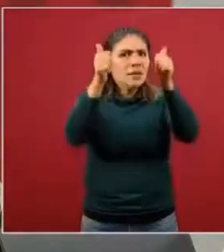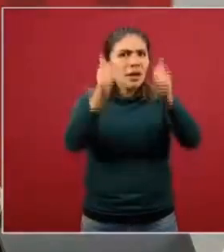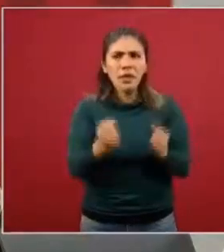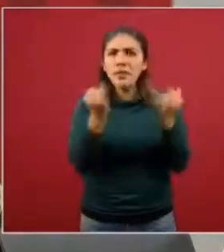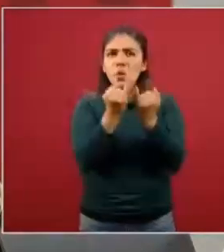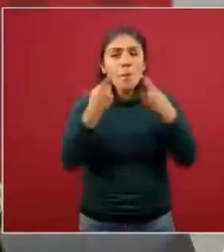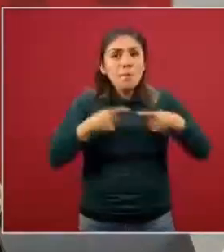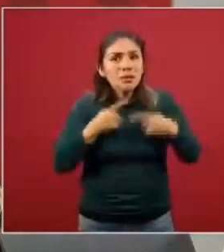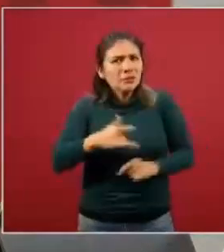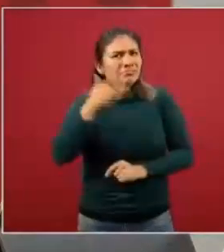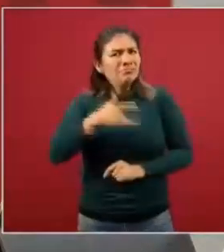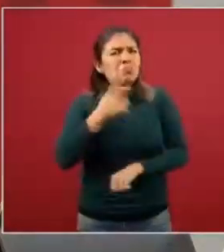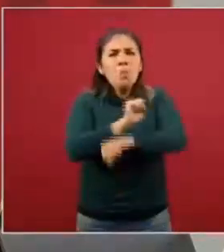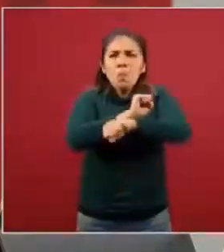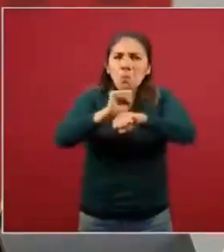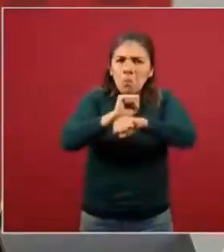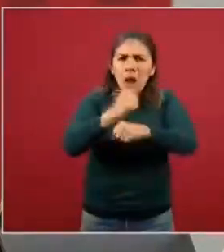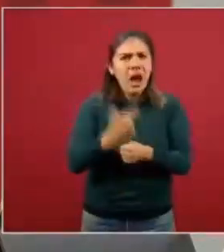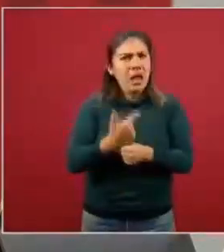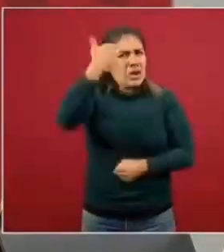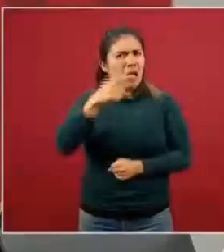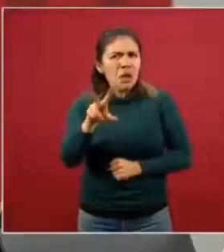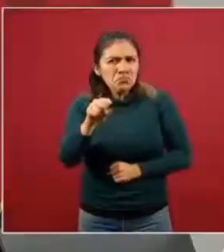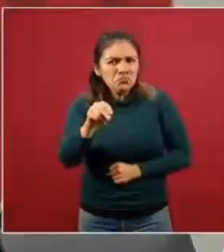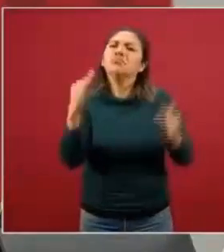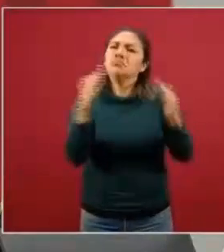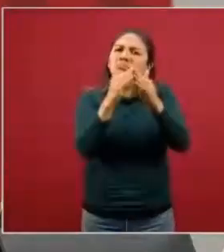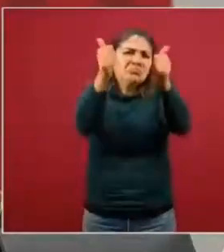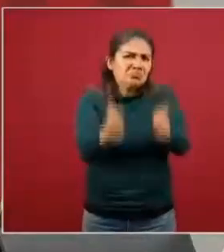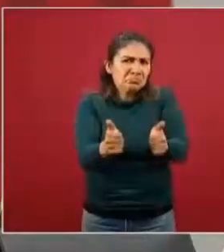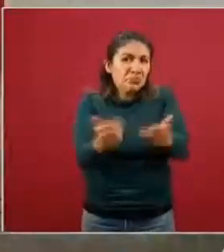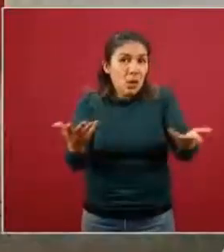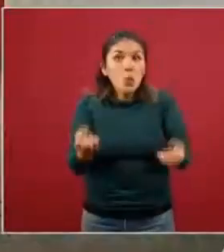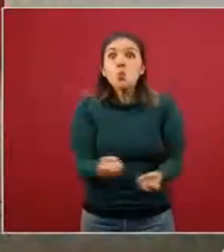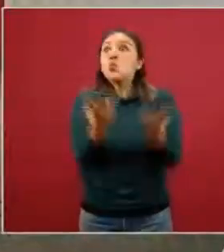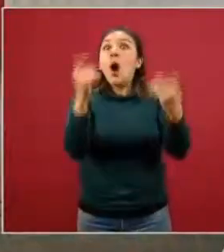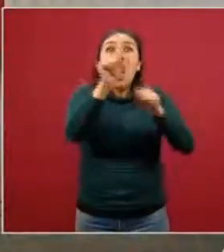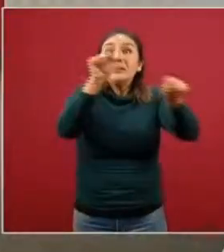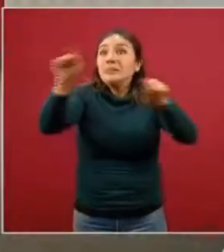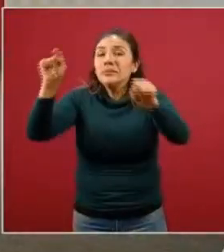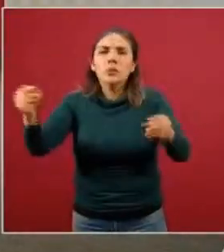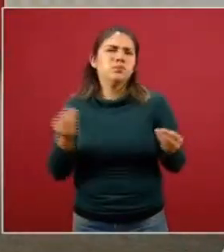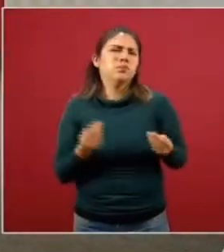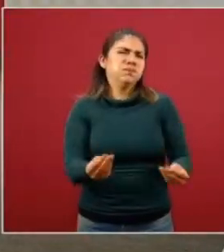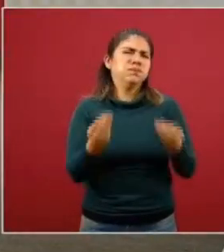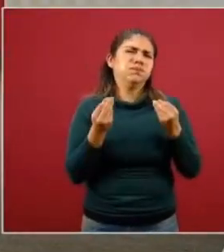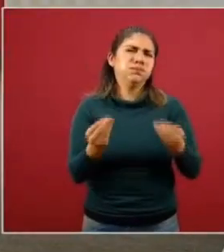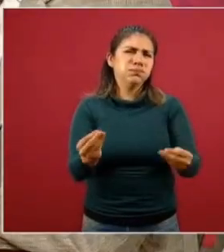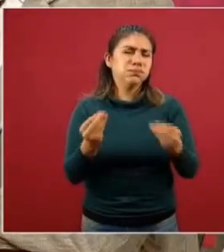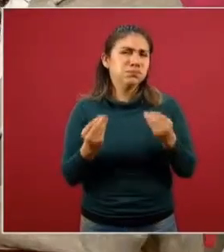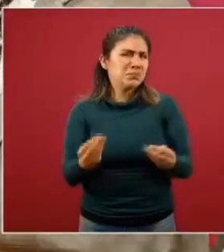las personas con síntomas leves con bajo riesgo de complicarse. ¿Cuántas son? Muchísimas, muchísimas.